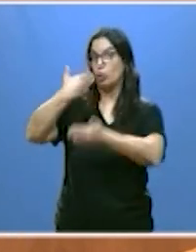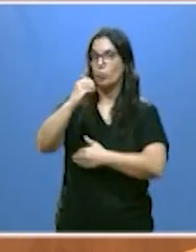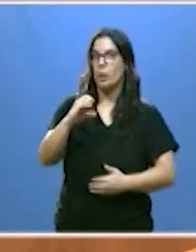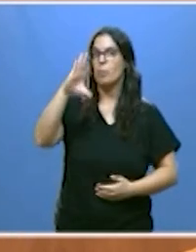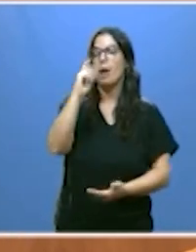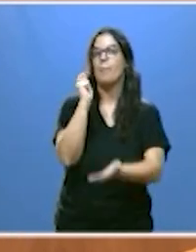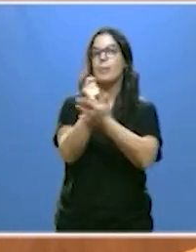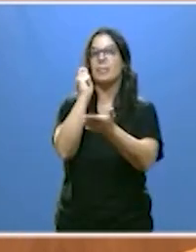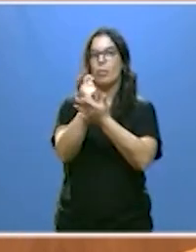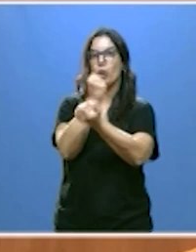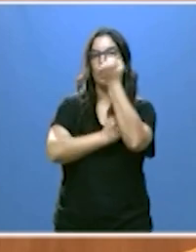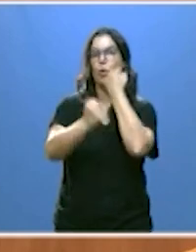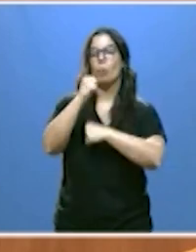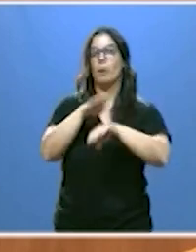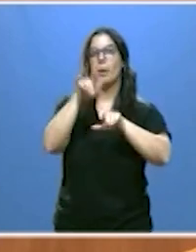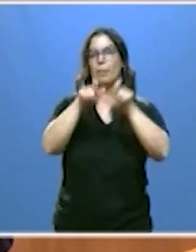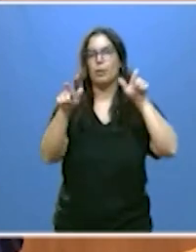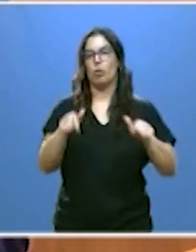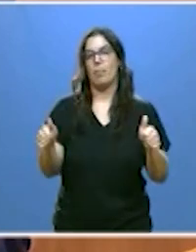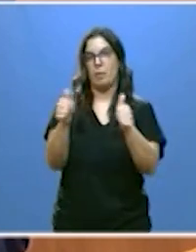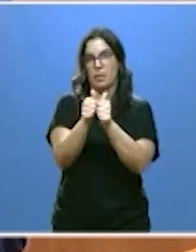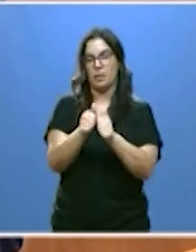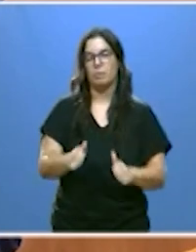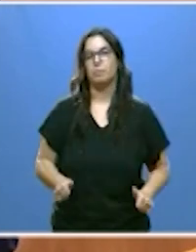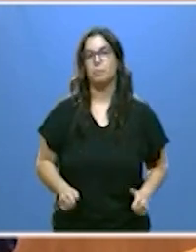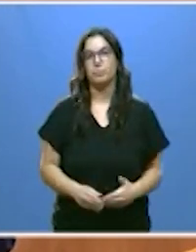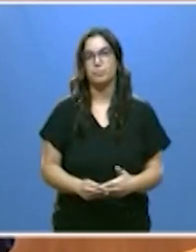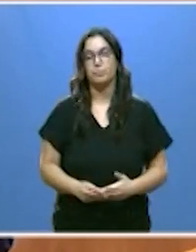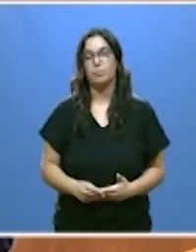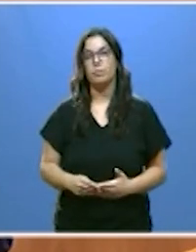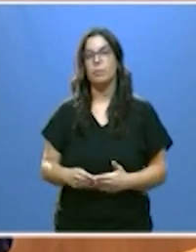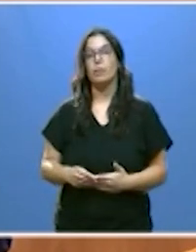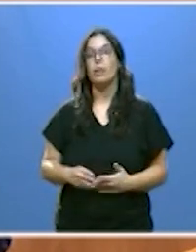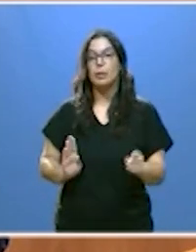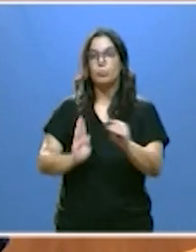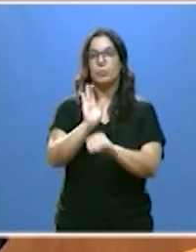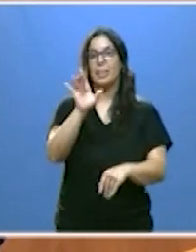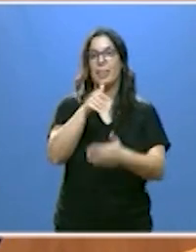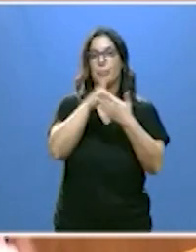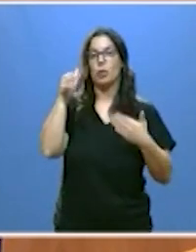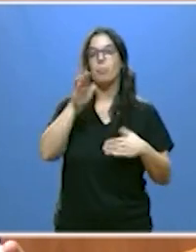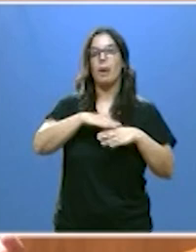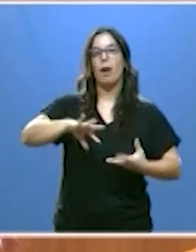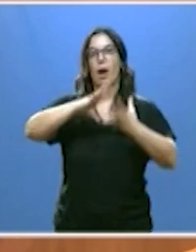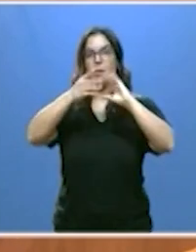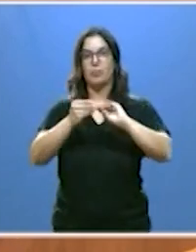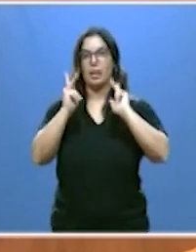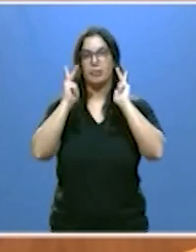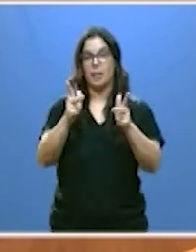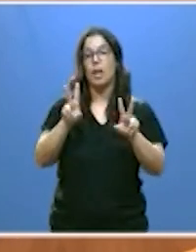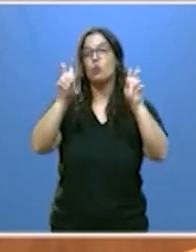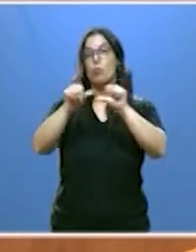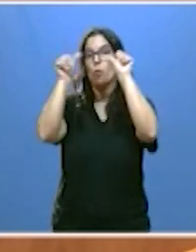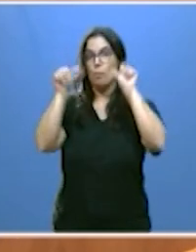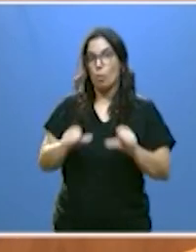económicas para las personas dependientes. invirtiendo 15 millones para adaptar residencias al nuevo